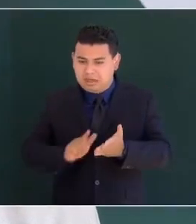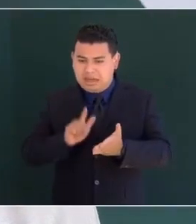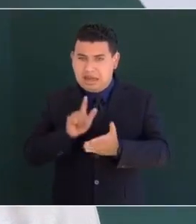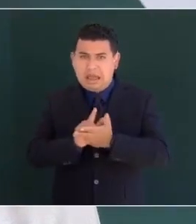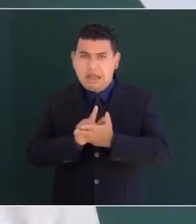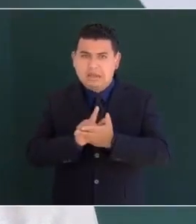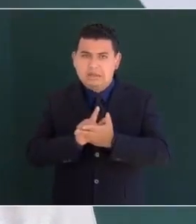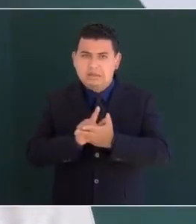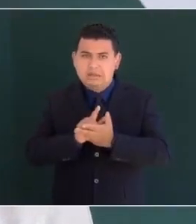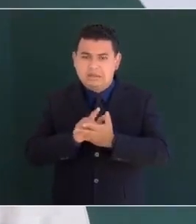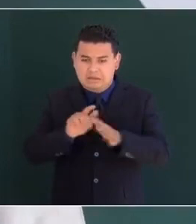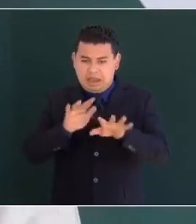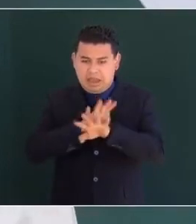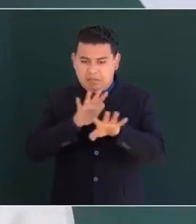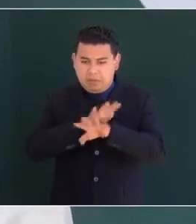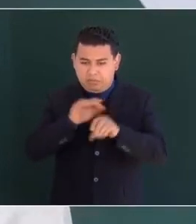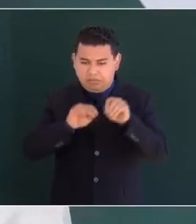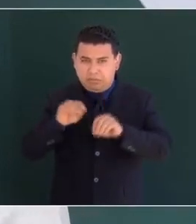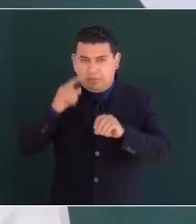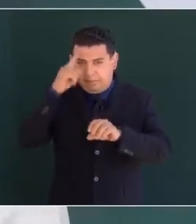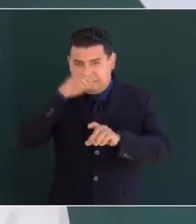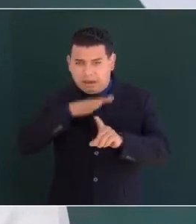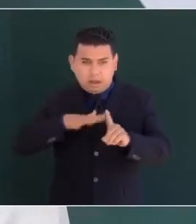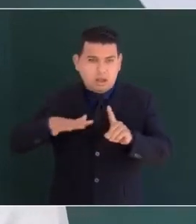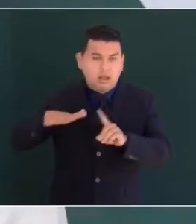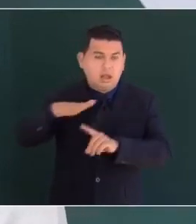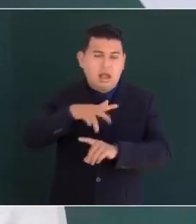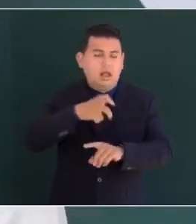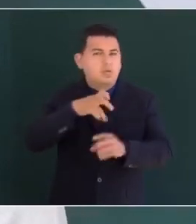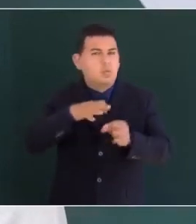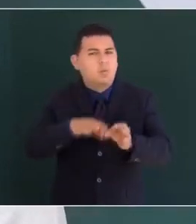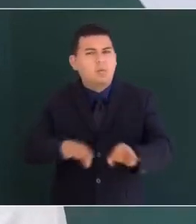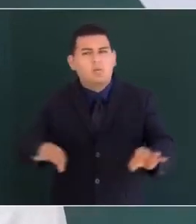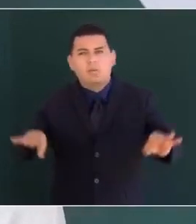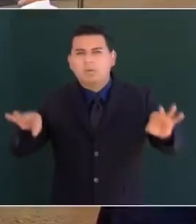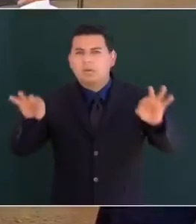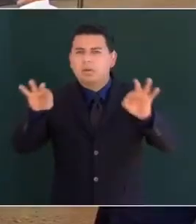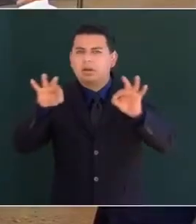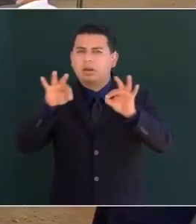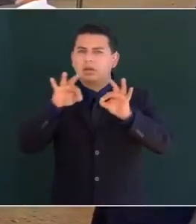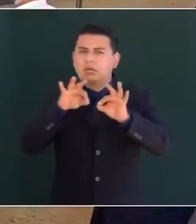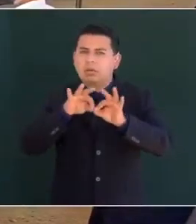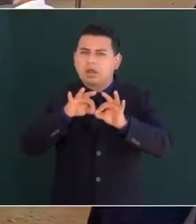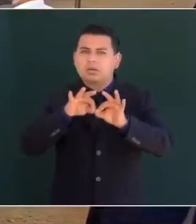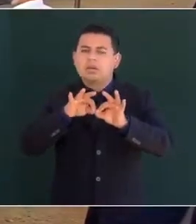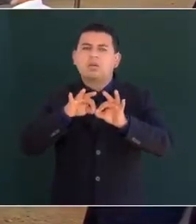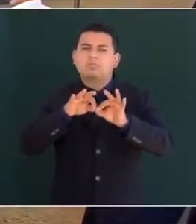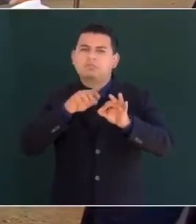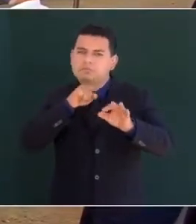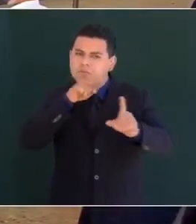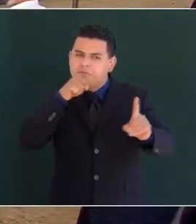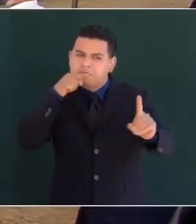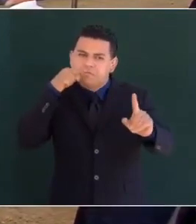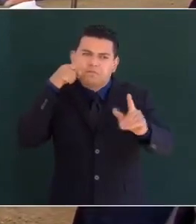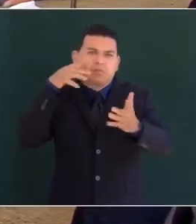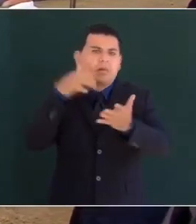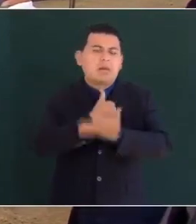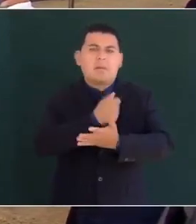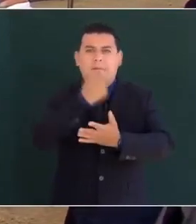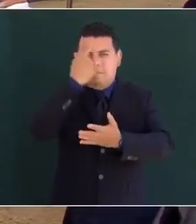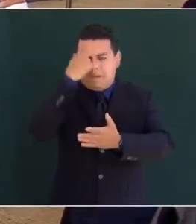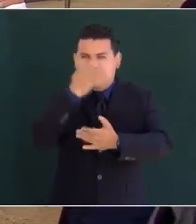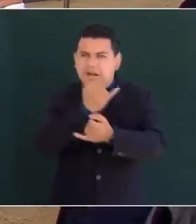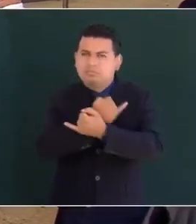tenían la misma importancia que alcanzar la independencia